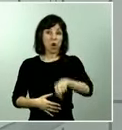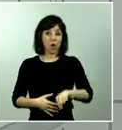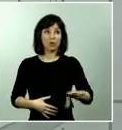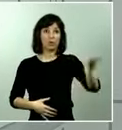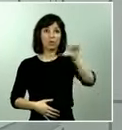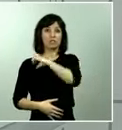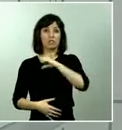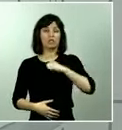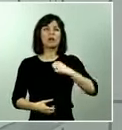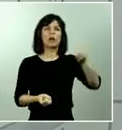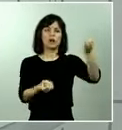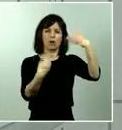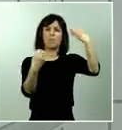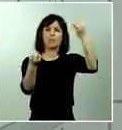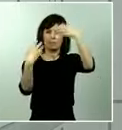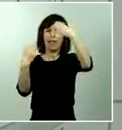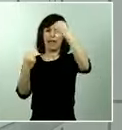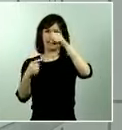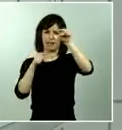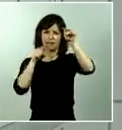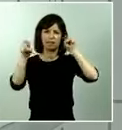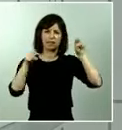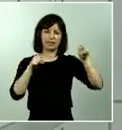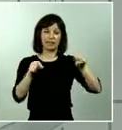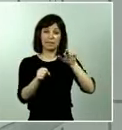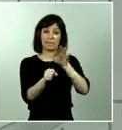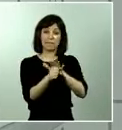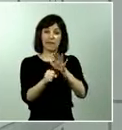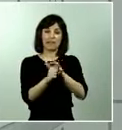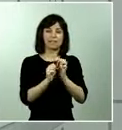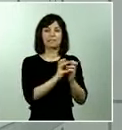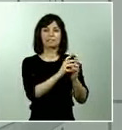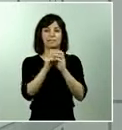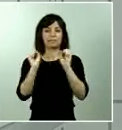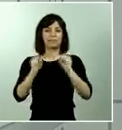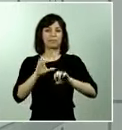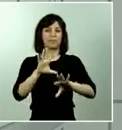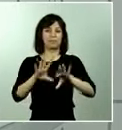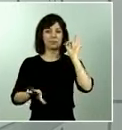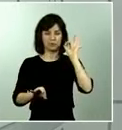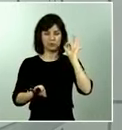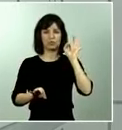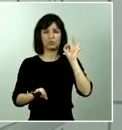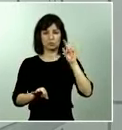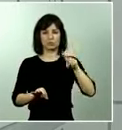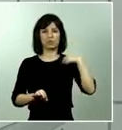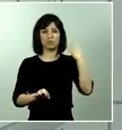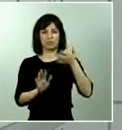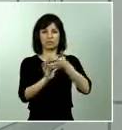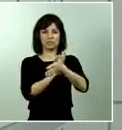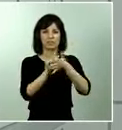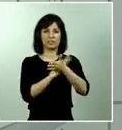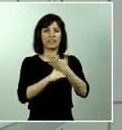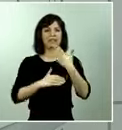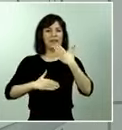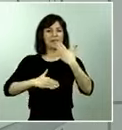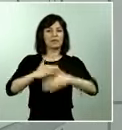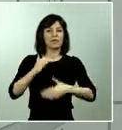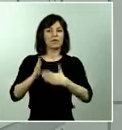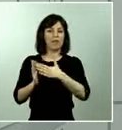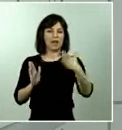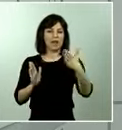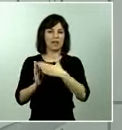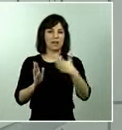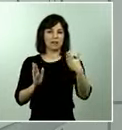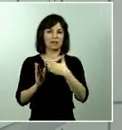respecto el martes tomaremos esta decisión y la daremos a conocer en lo que respecta hasta el límite de edad y lo que confiere también a las otras personas